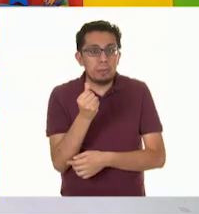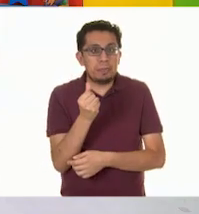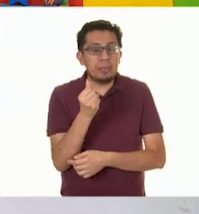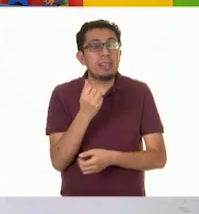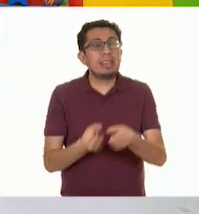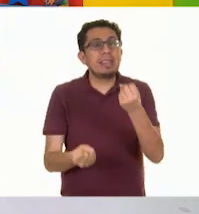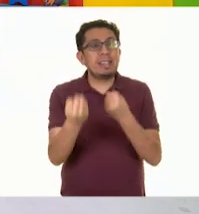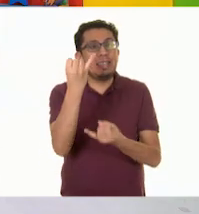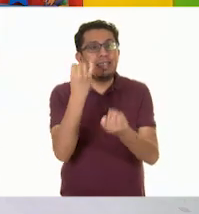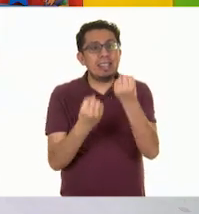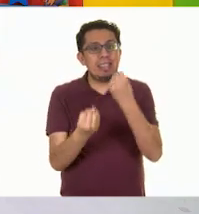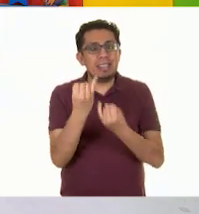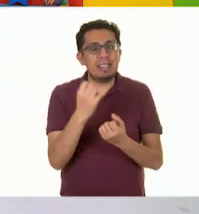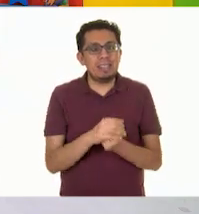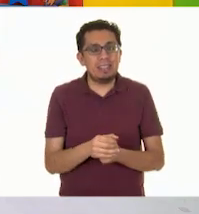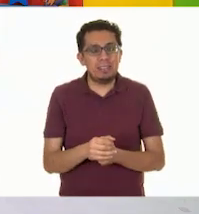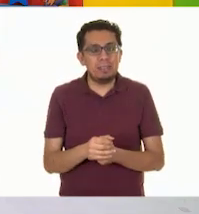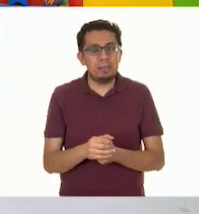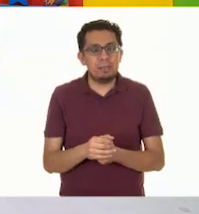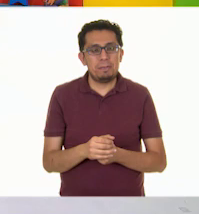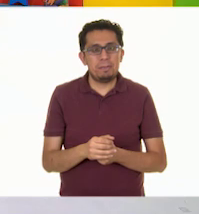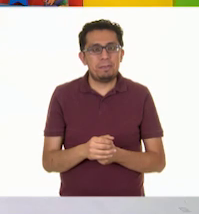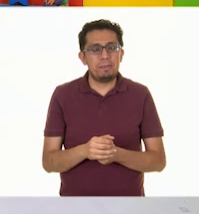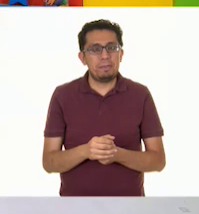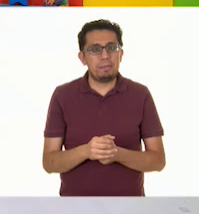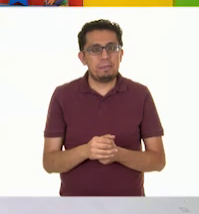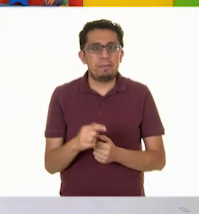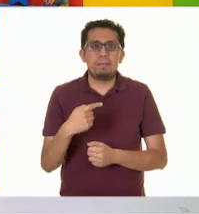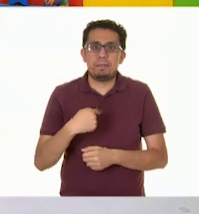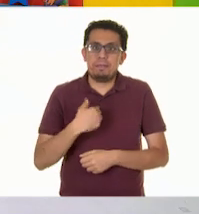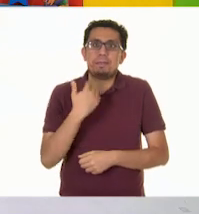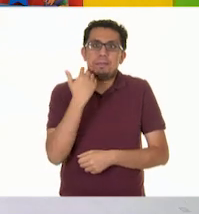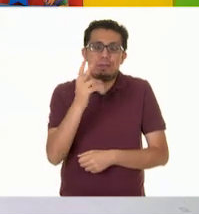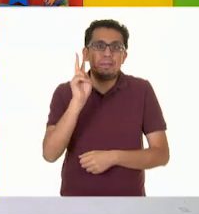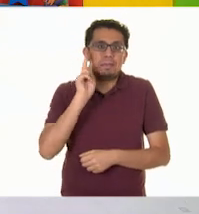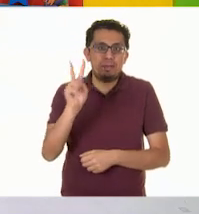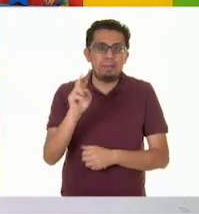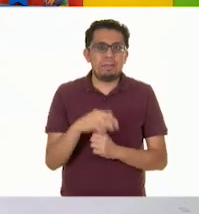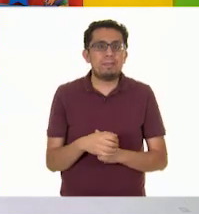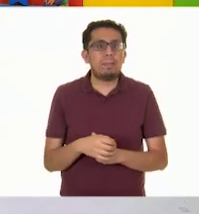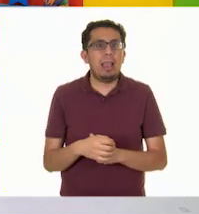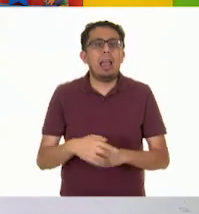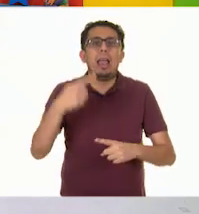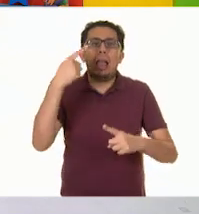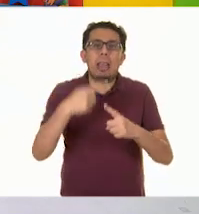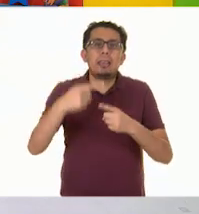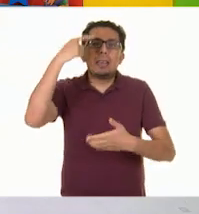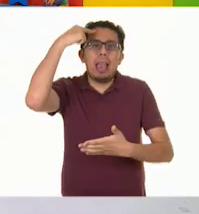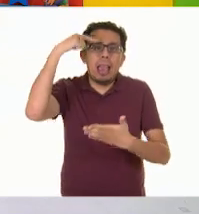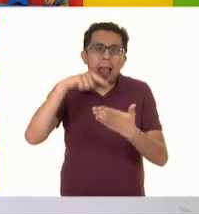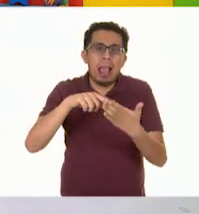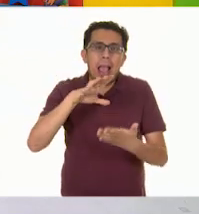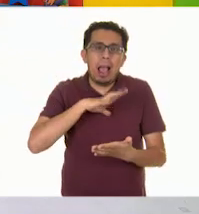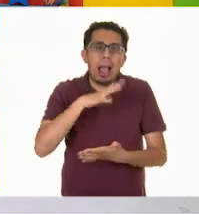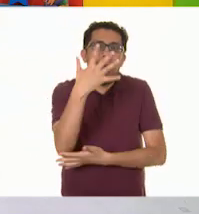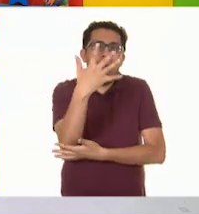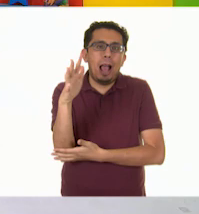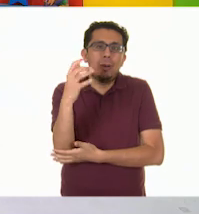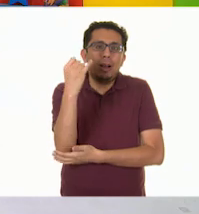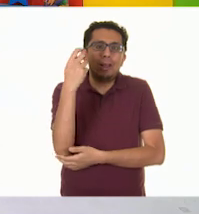Por supuesto que sí. Nos encantaría. Pues adivinen, ¿quién creen que tiene uno en su jardín?